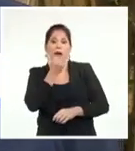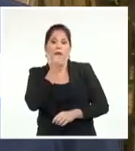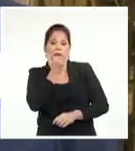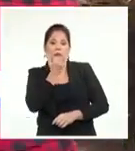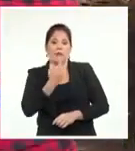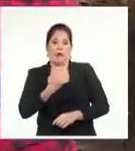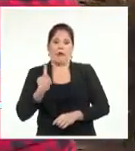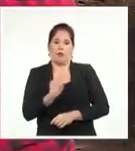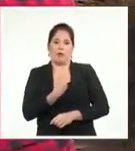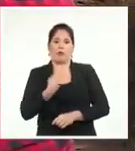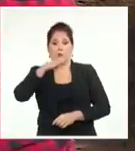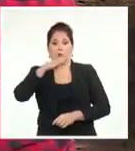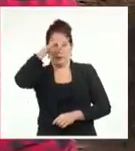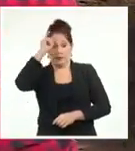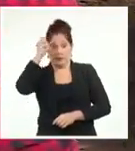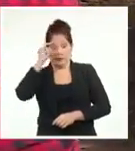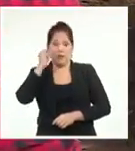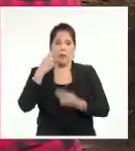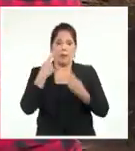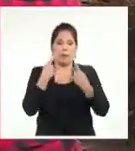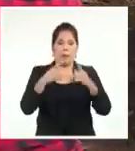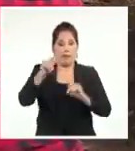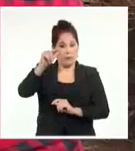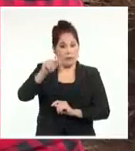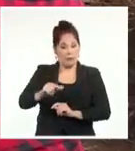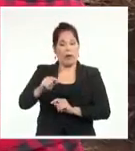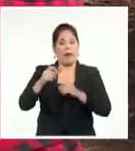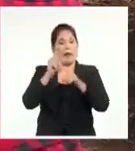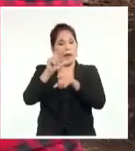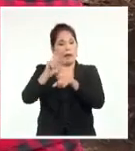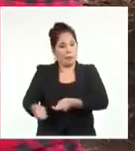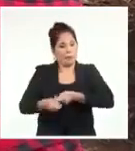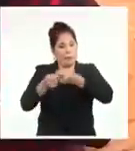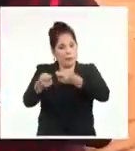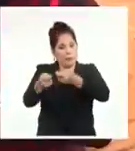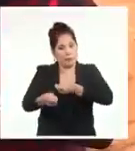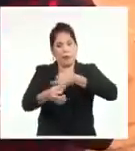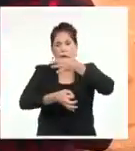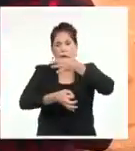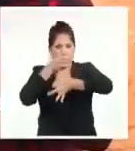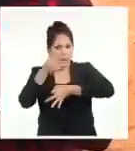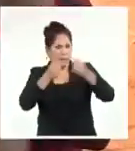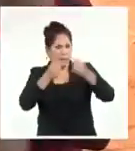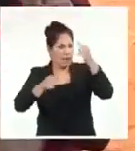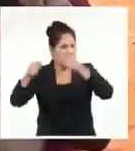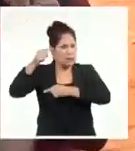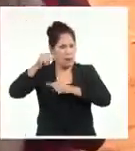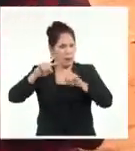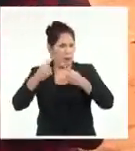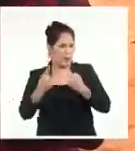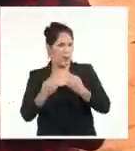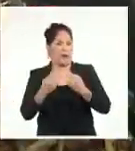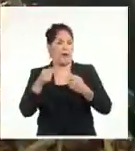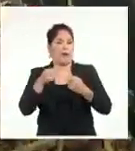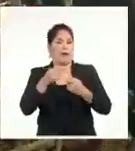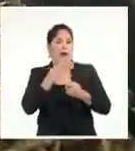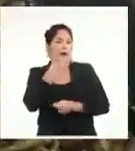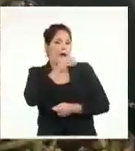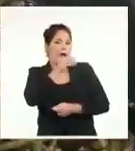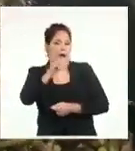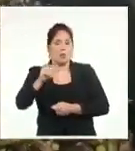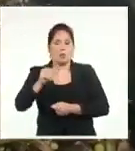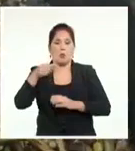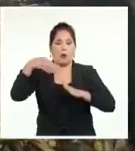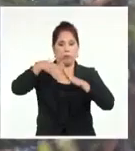grandemente. Expertos y productores de avanzada explican las principales causas que originan el